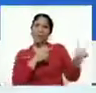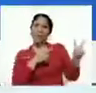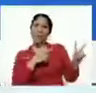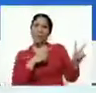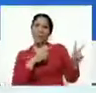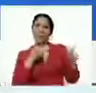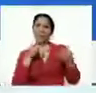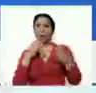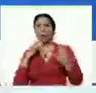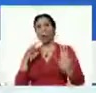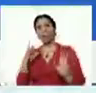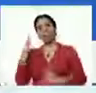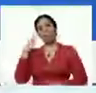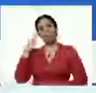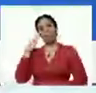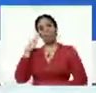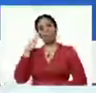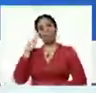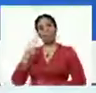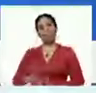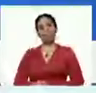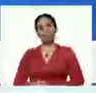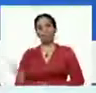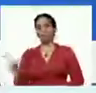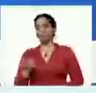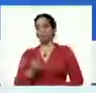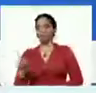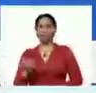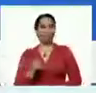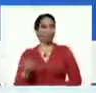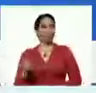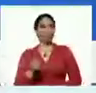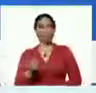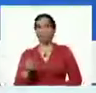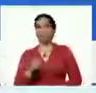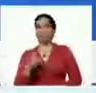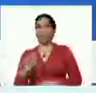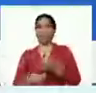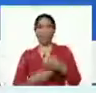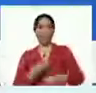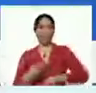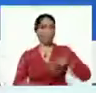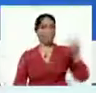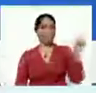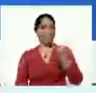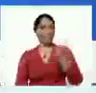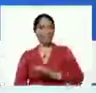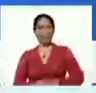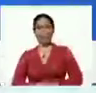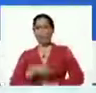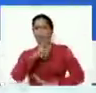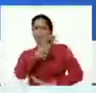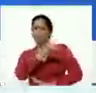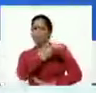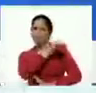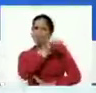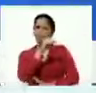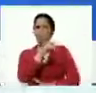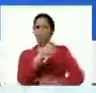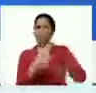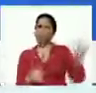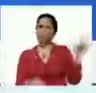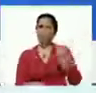que no lo van a lograr. Venezuela está bendita, está